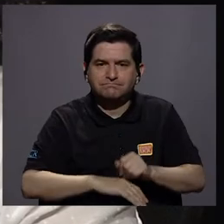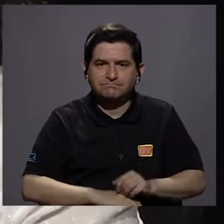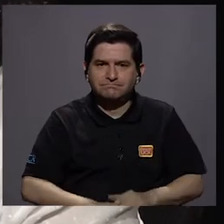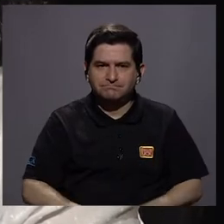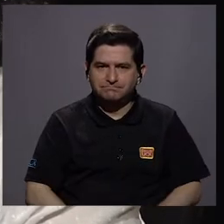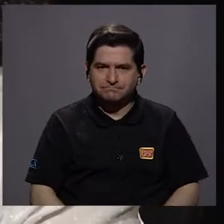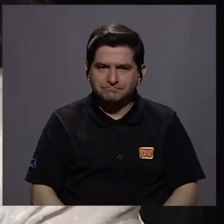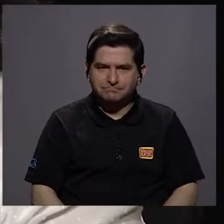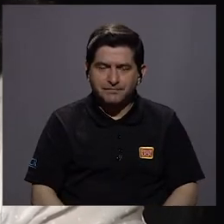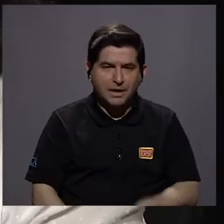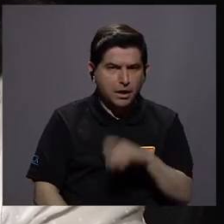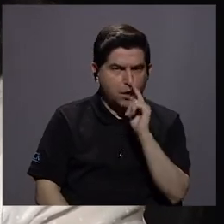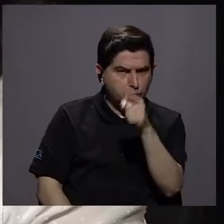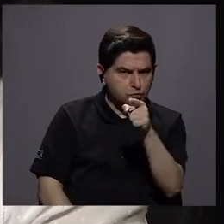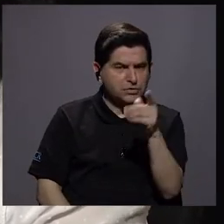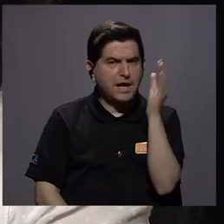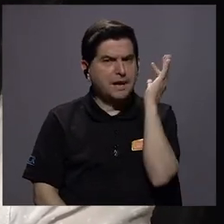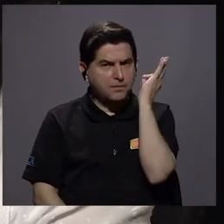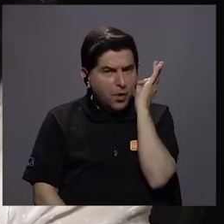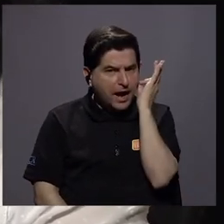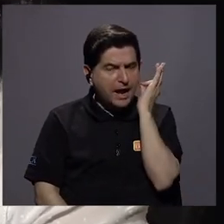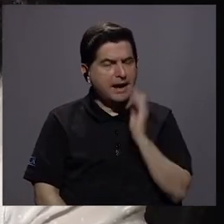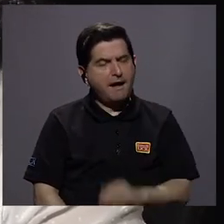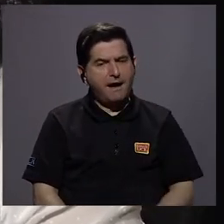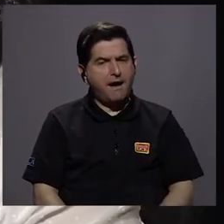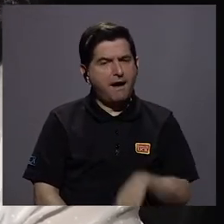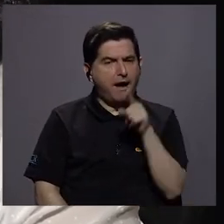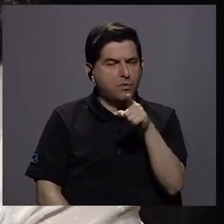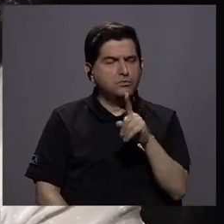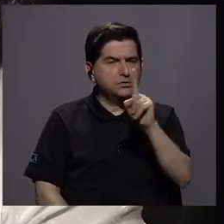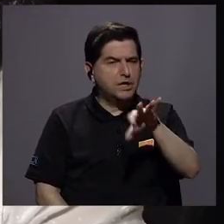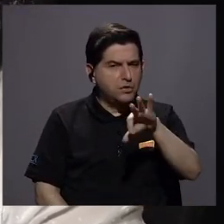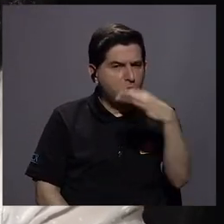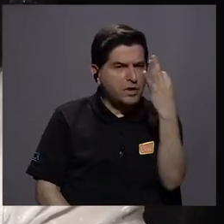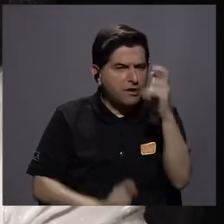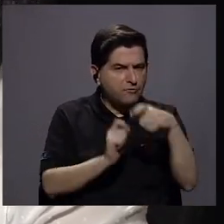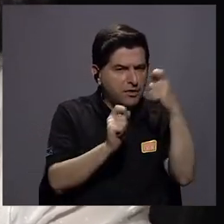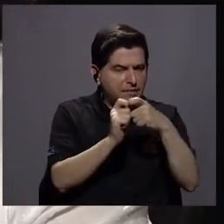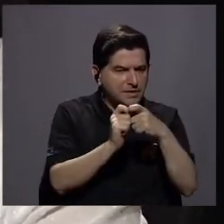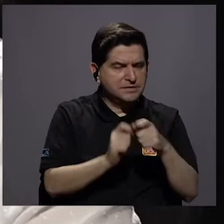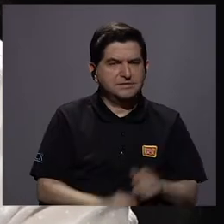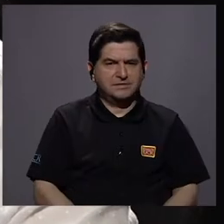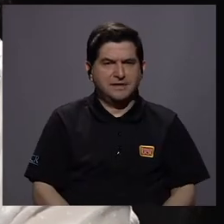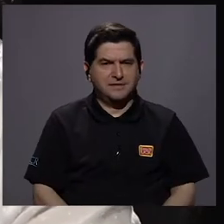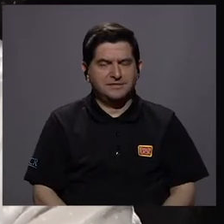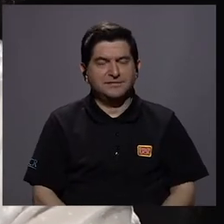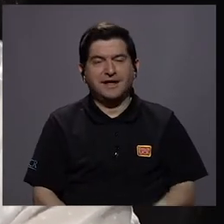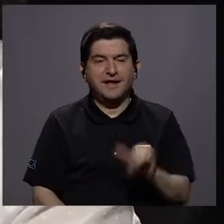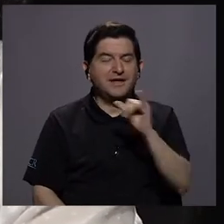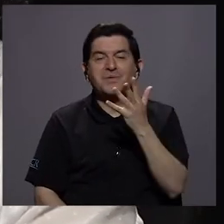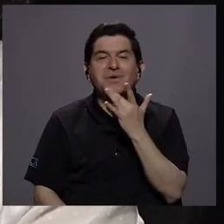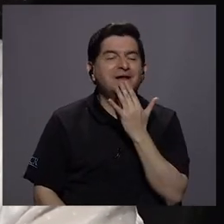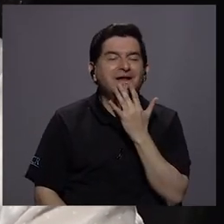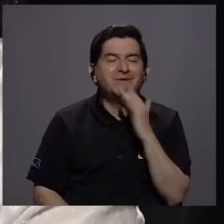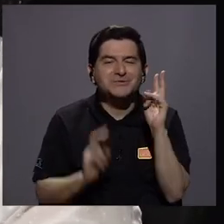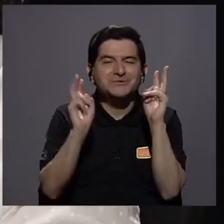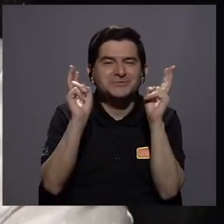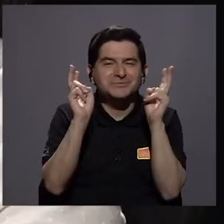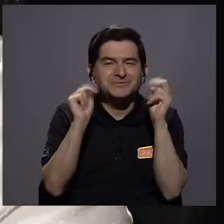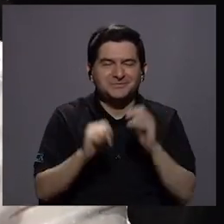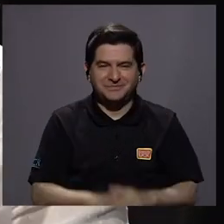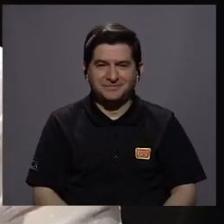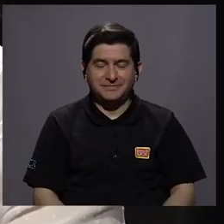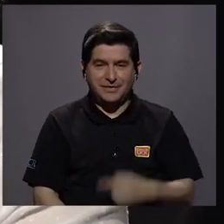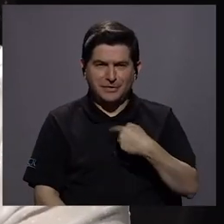usted por ser mujer, tiene que ser de cierta forma. Son como los colores, ¿verdad? Y de hecho,